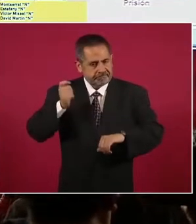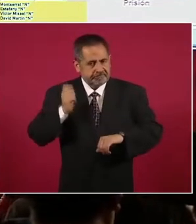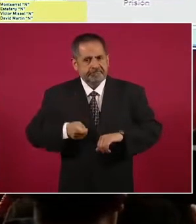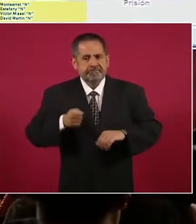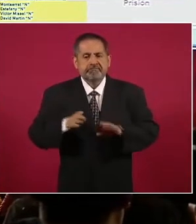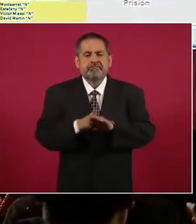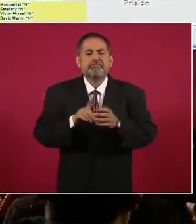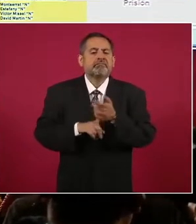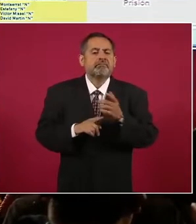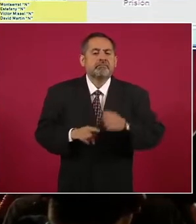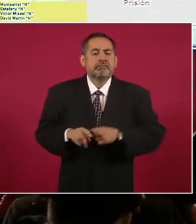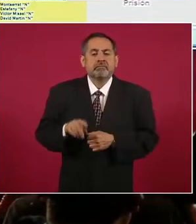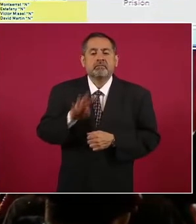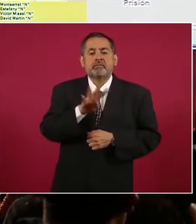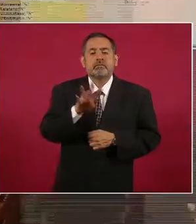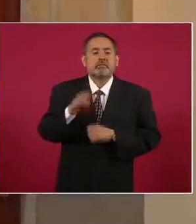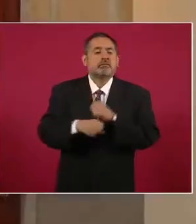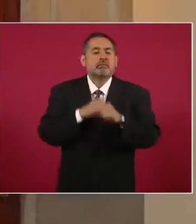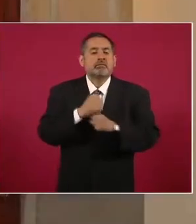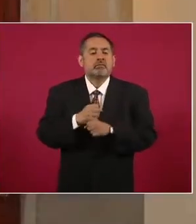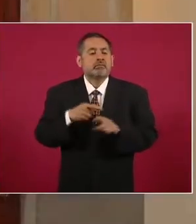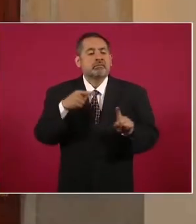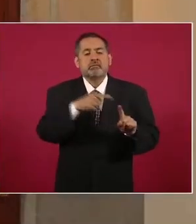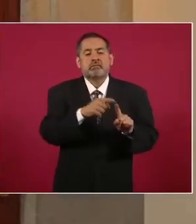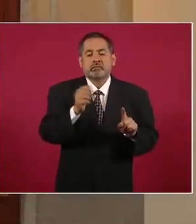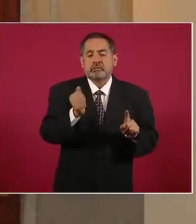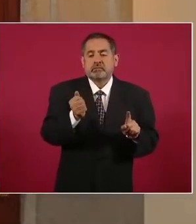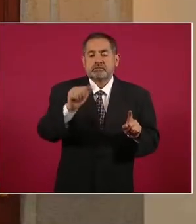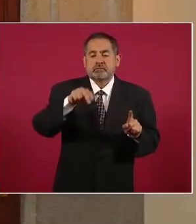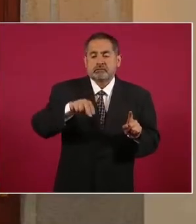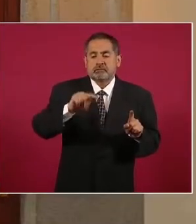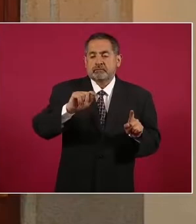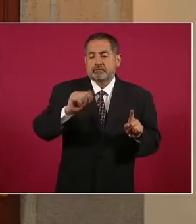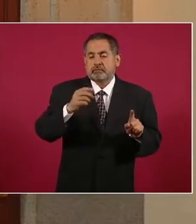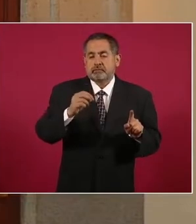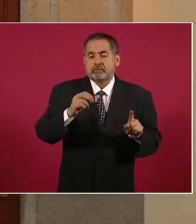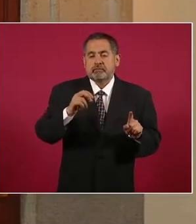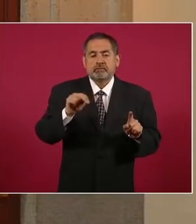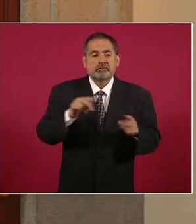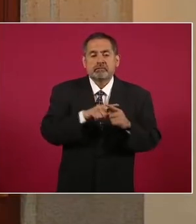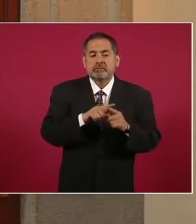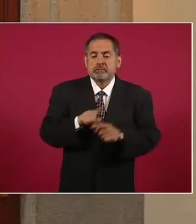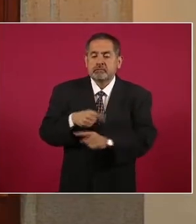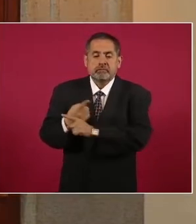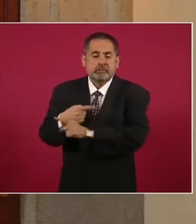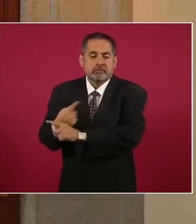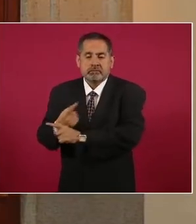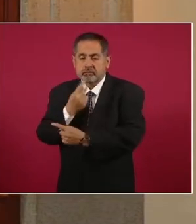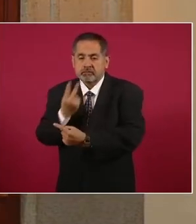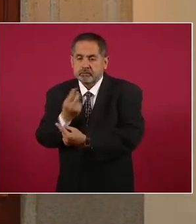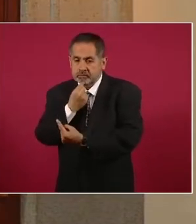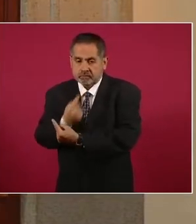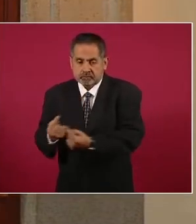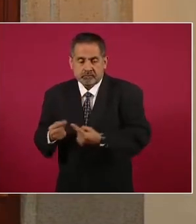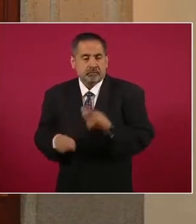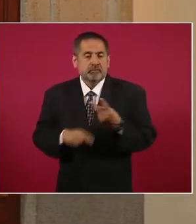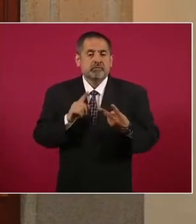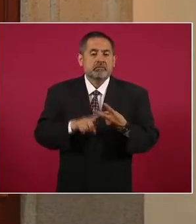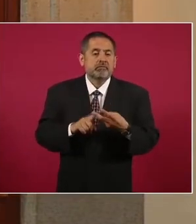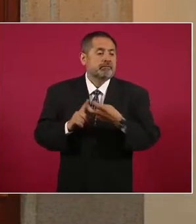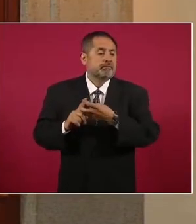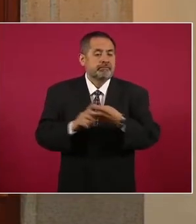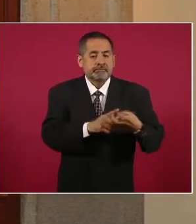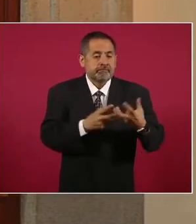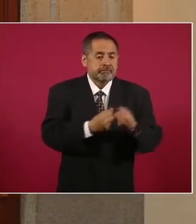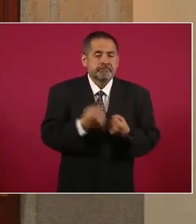una de ellas por 44 años en contra de Santiago N., por la violación a dos menores, otra por secuestro agravado por